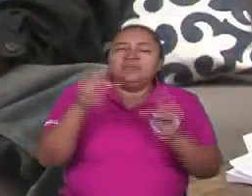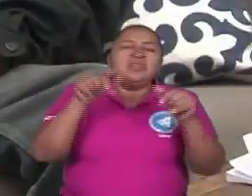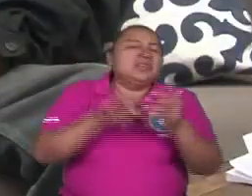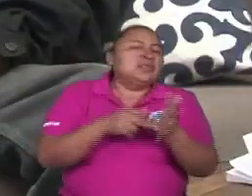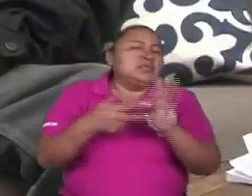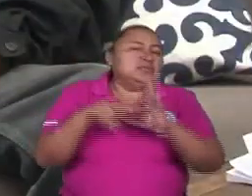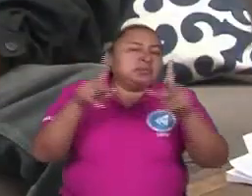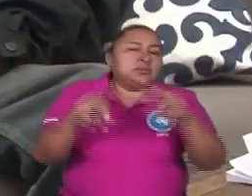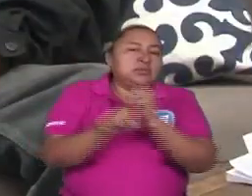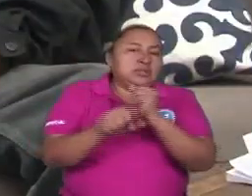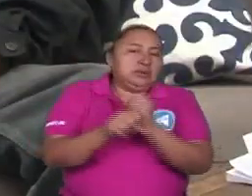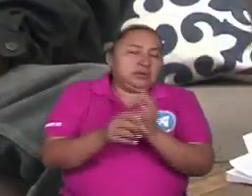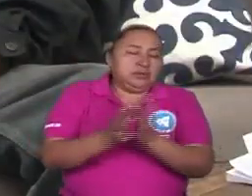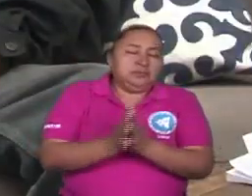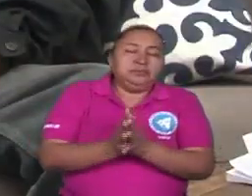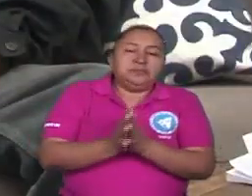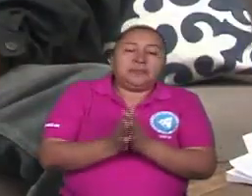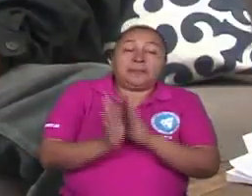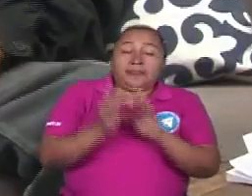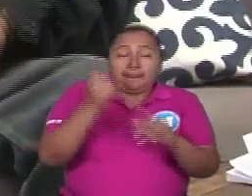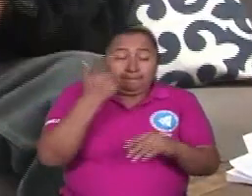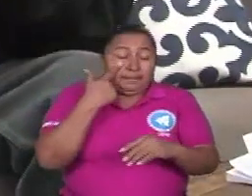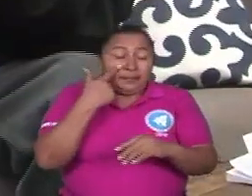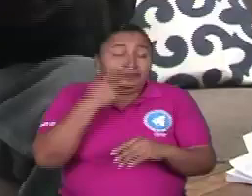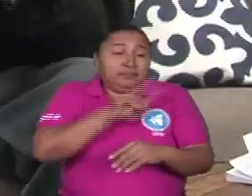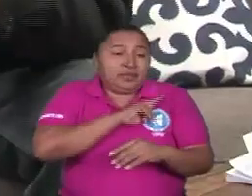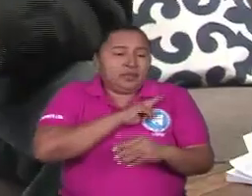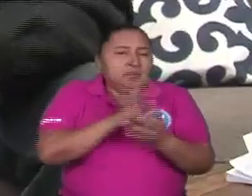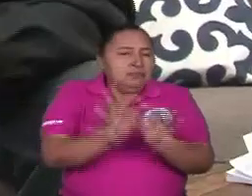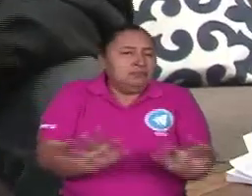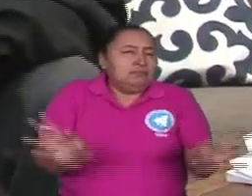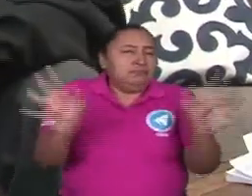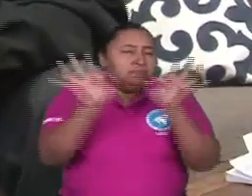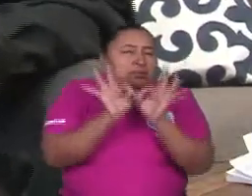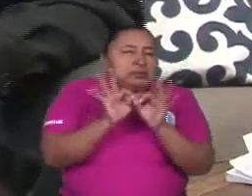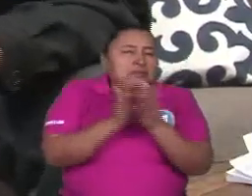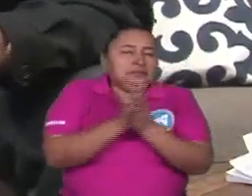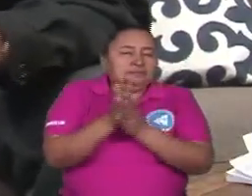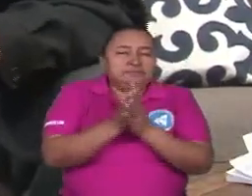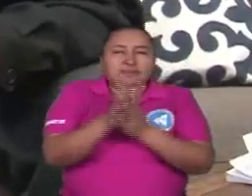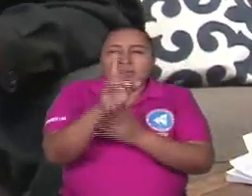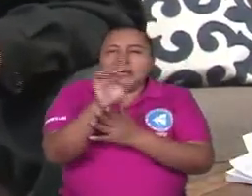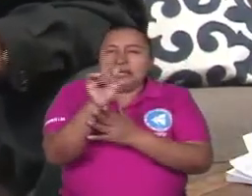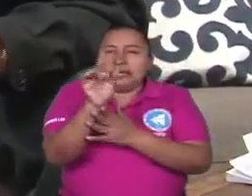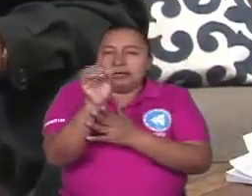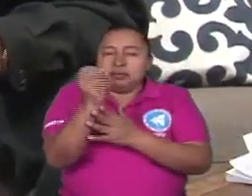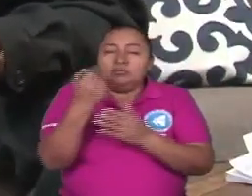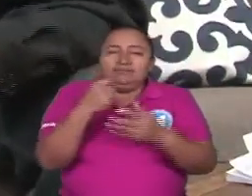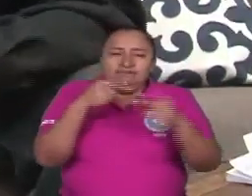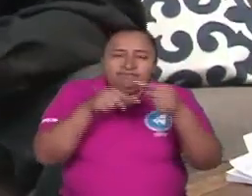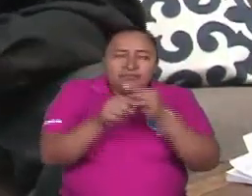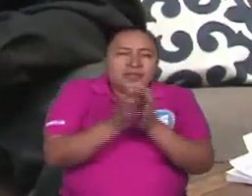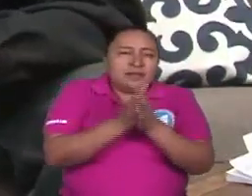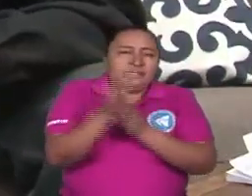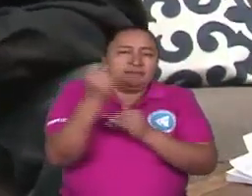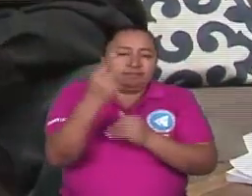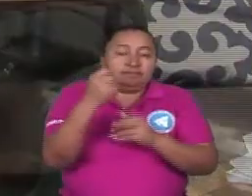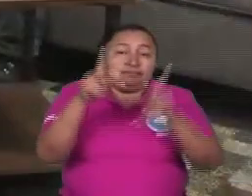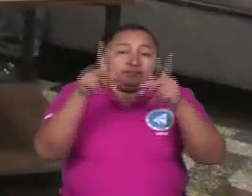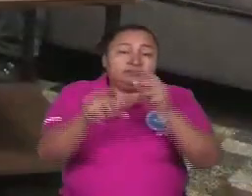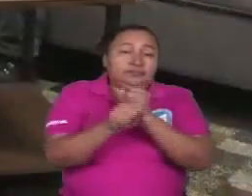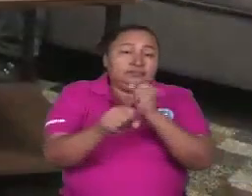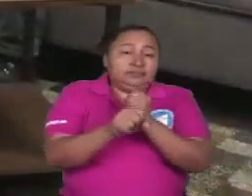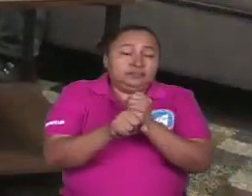importantes retos y desafíos que ha enfrentado la clase trabajadora